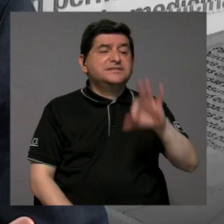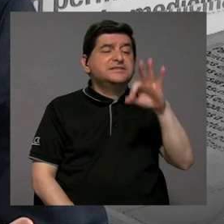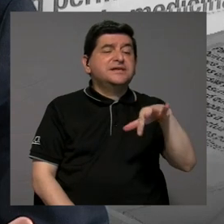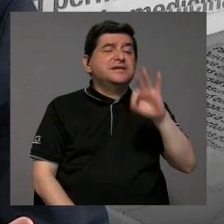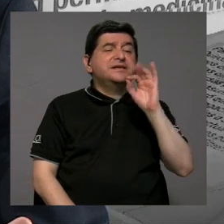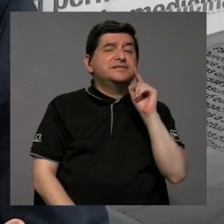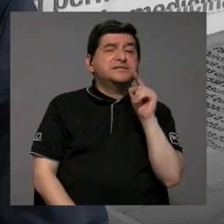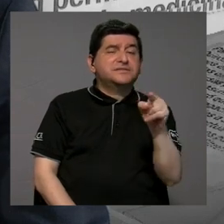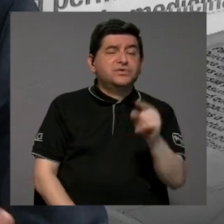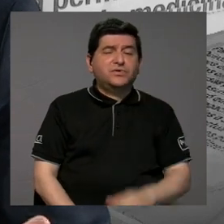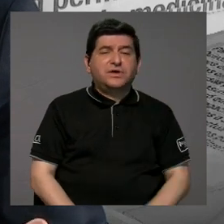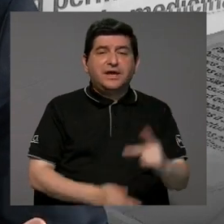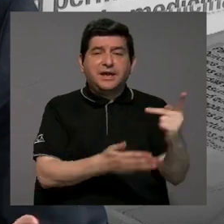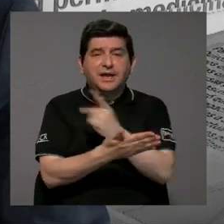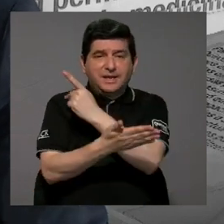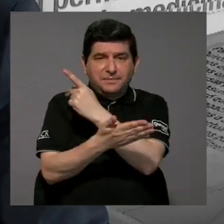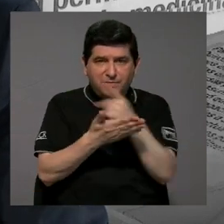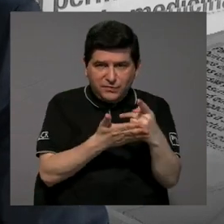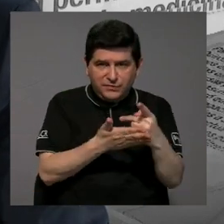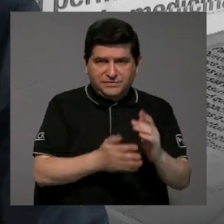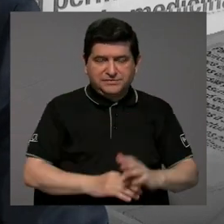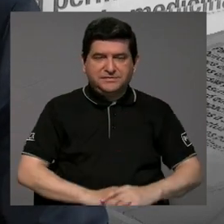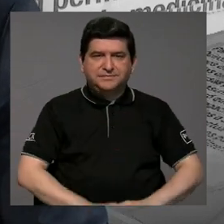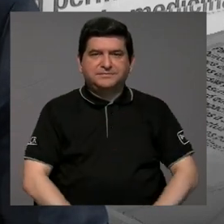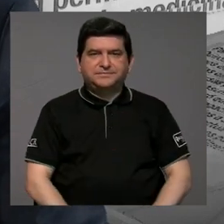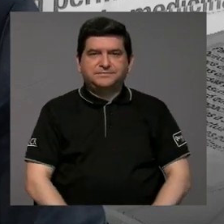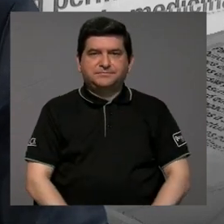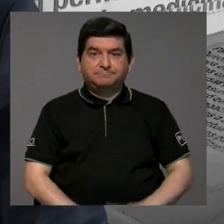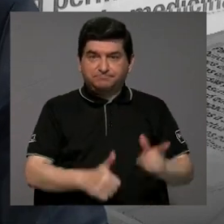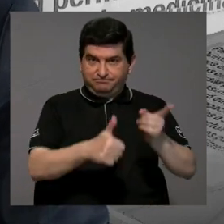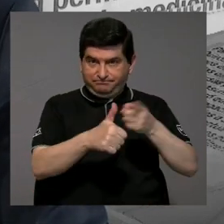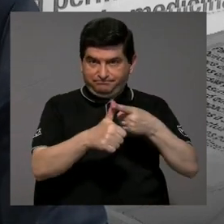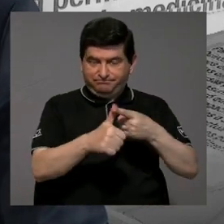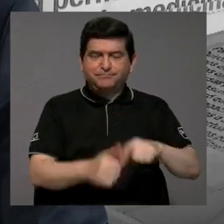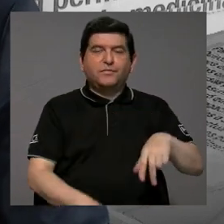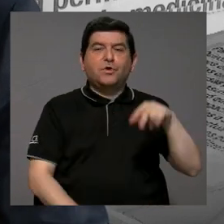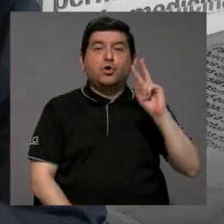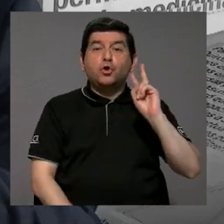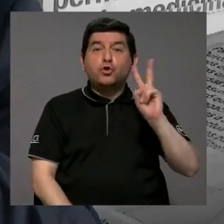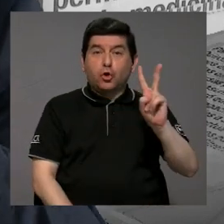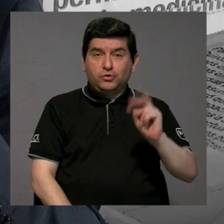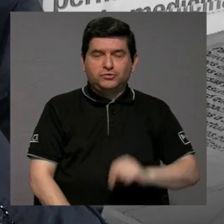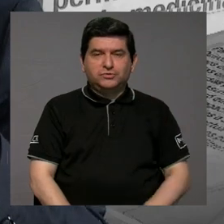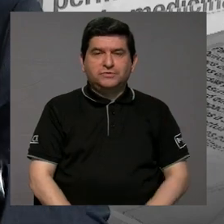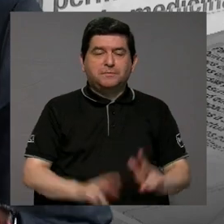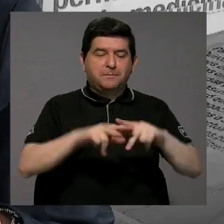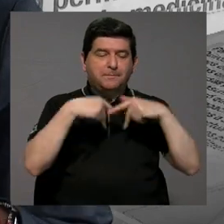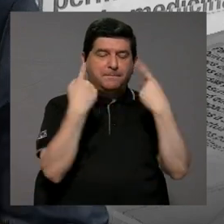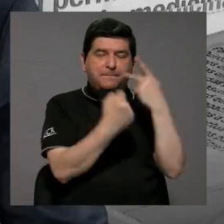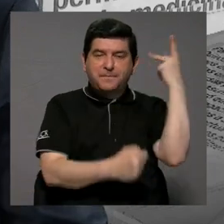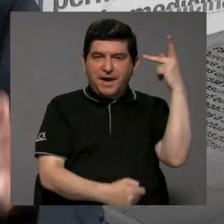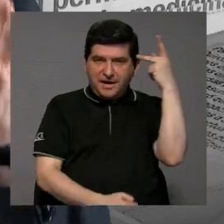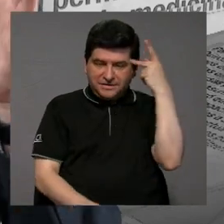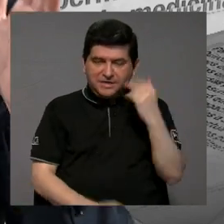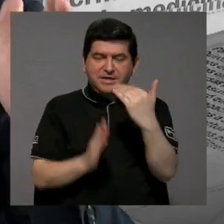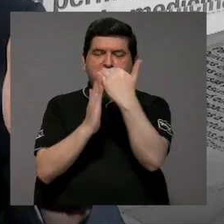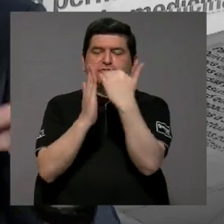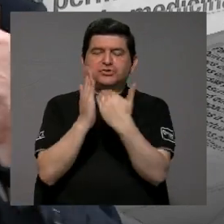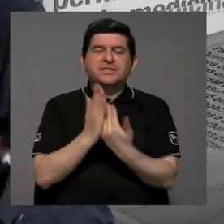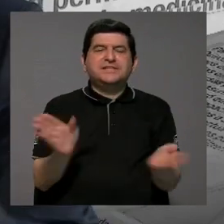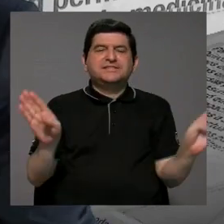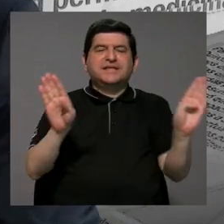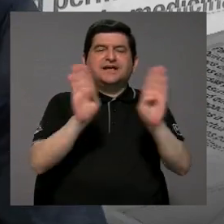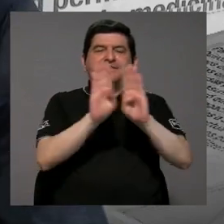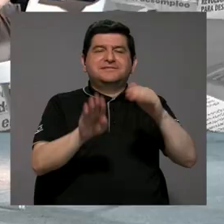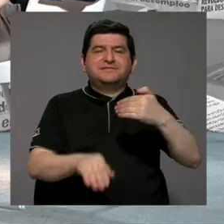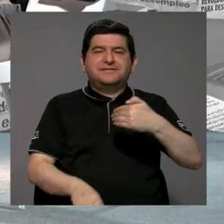elegidos por provincia, ¿verdad? Número uno. Número dos, por partidos políticos que van en una lista